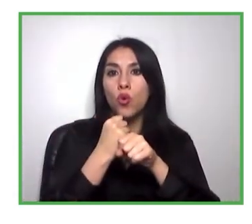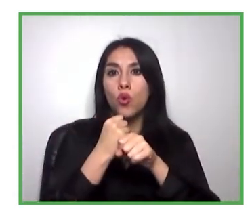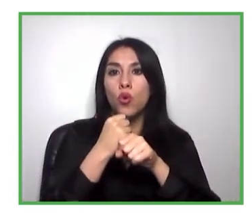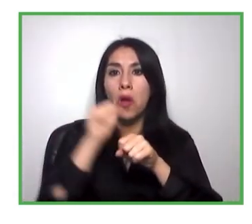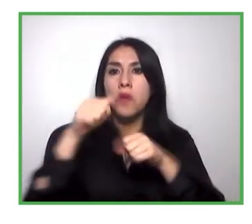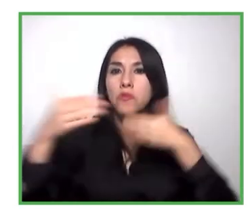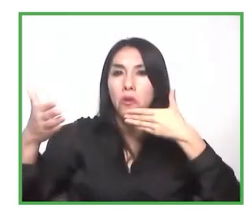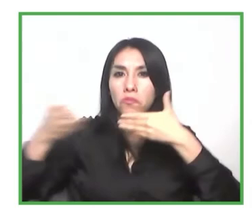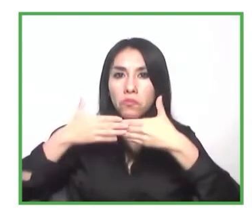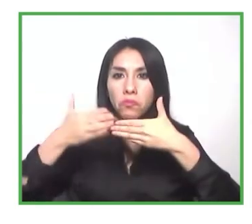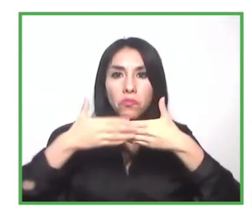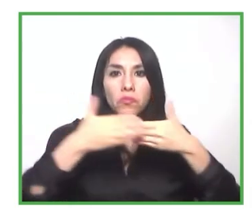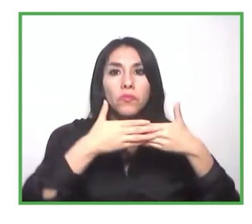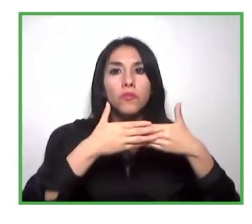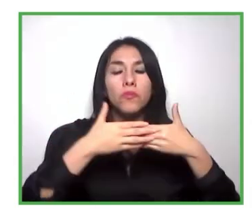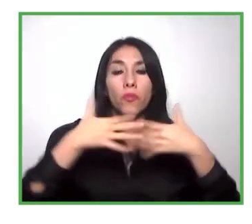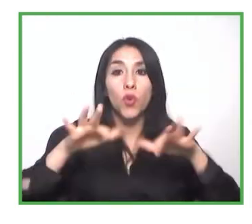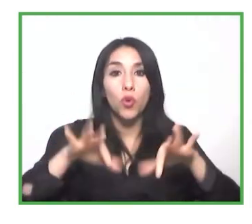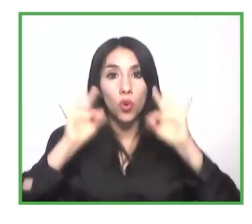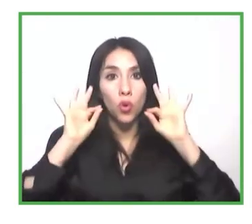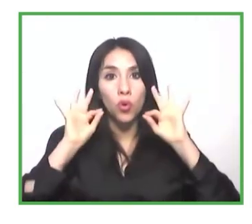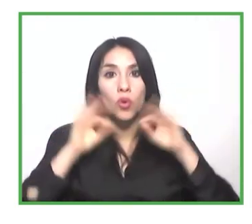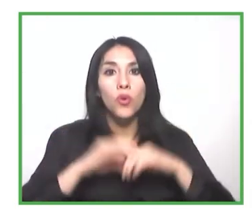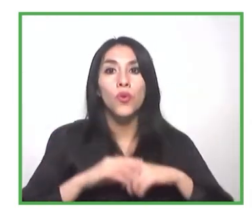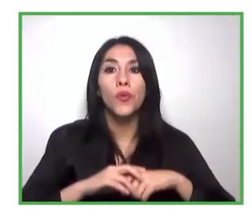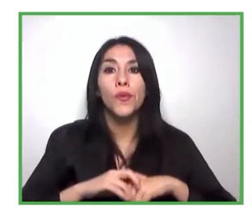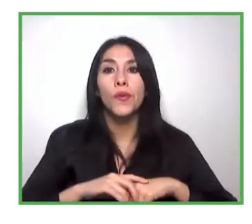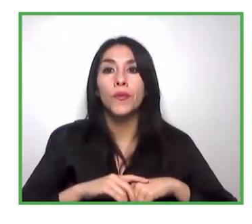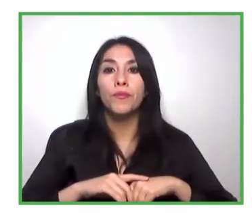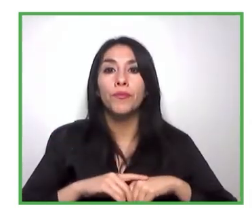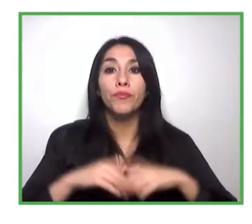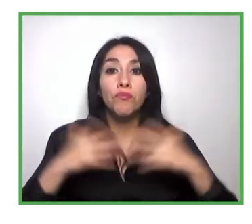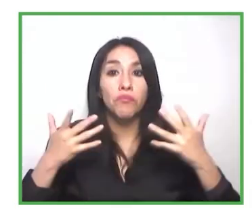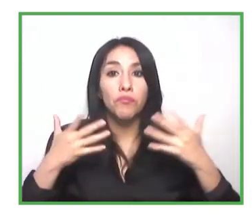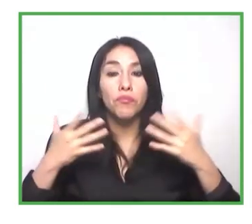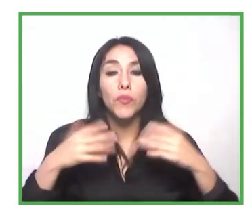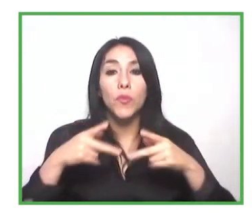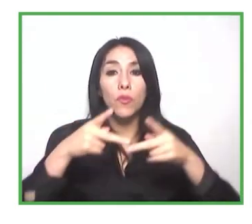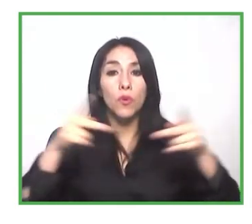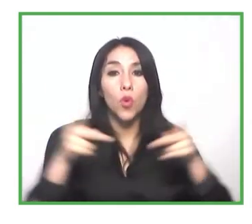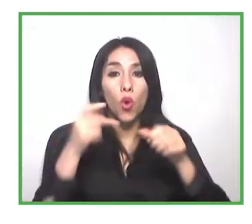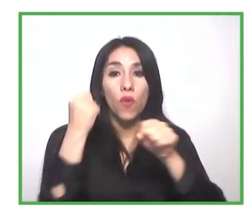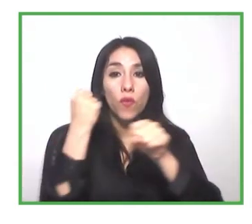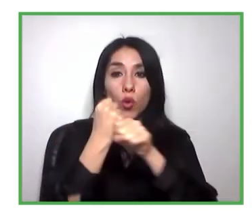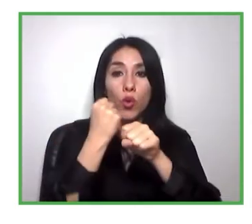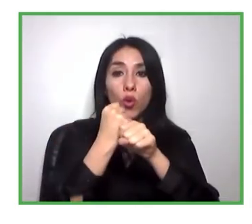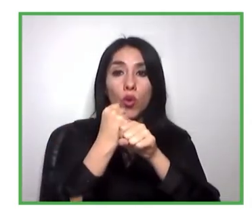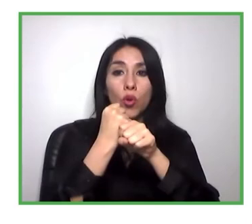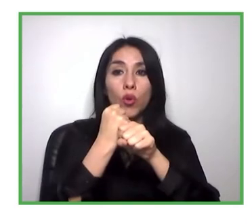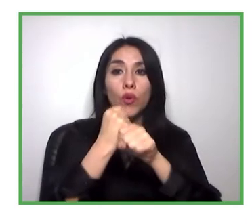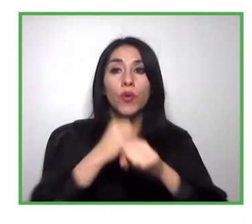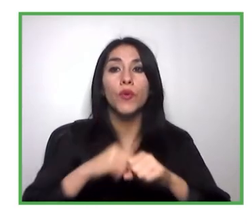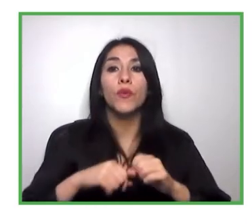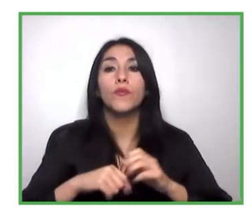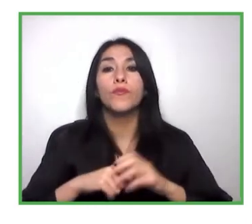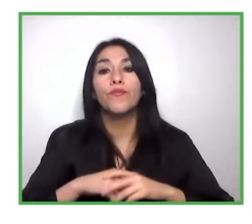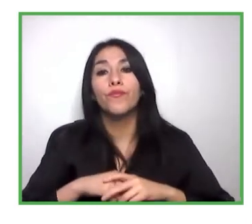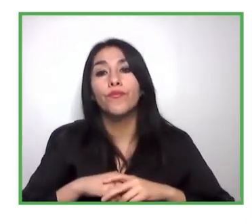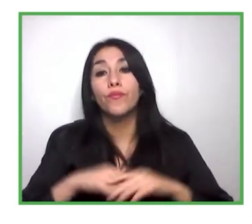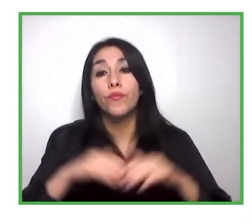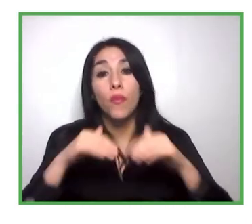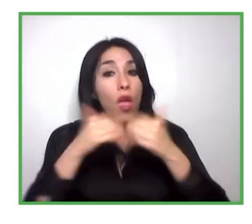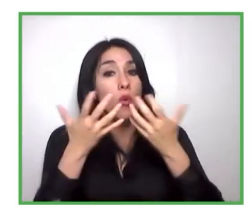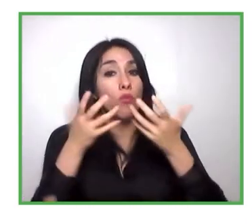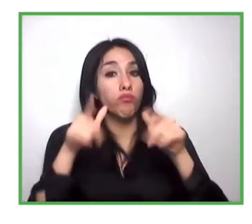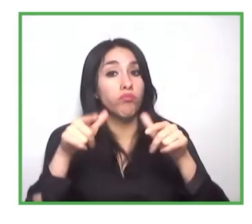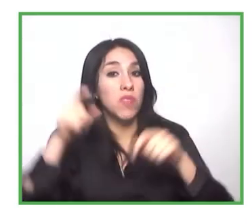decir, fomentemos la empleabilidad en aquello que hoy tal vez el mercado laboral está demandando. Las capacitaciones son 100% gratuitas para las personas con